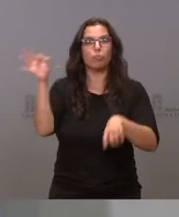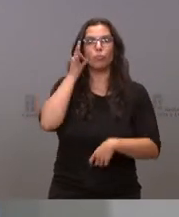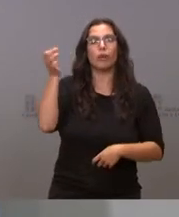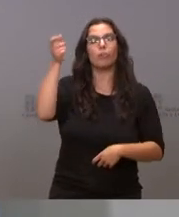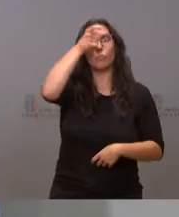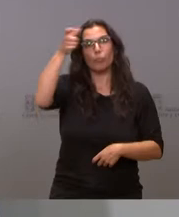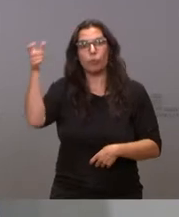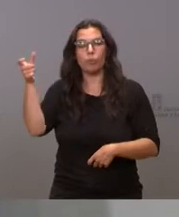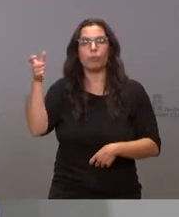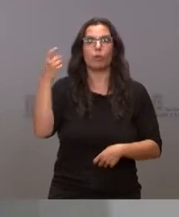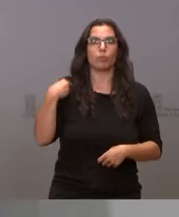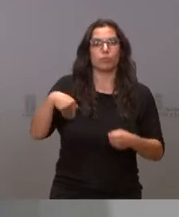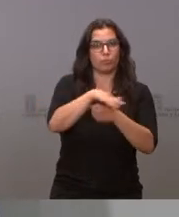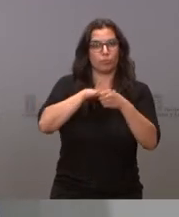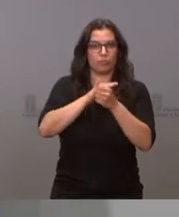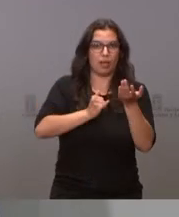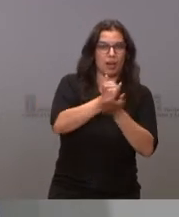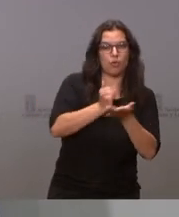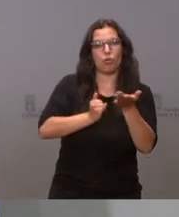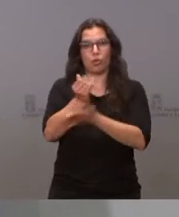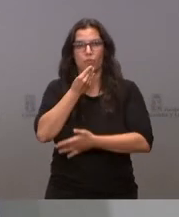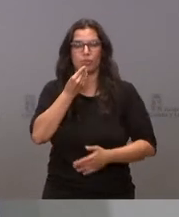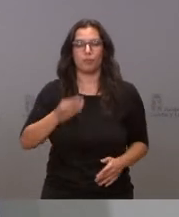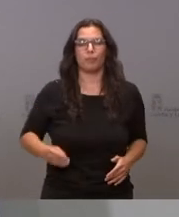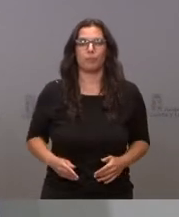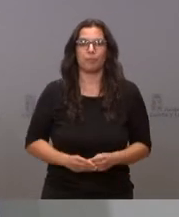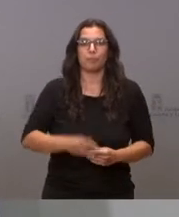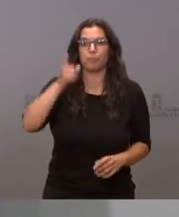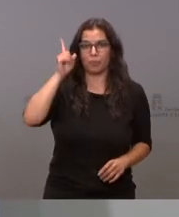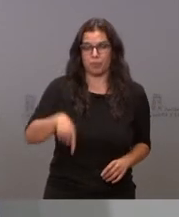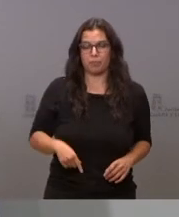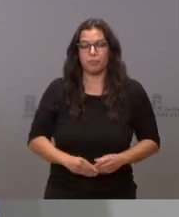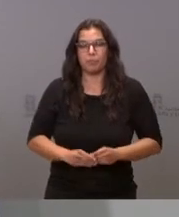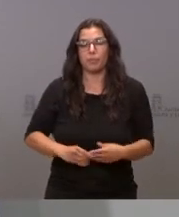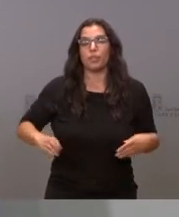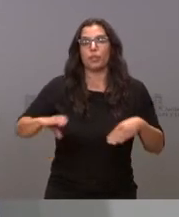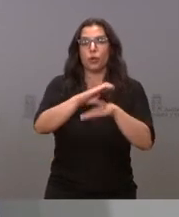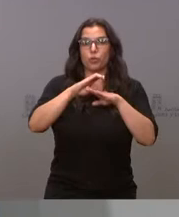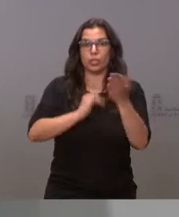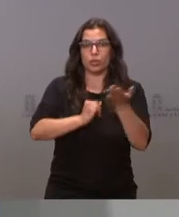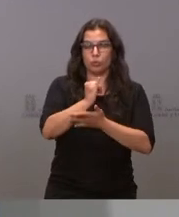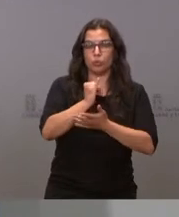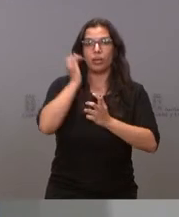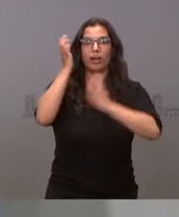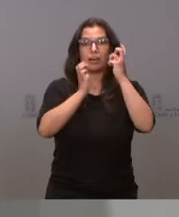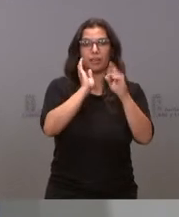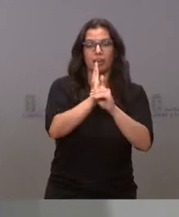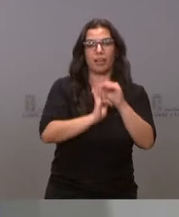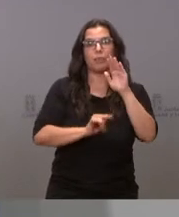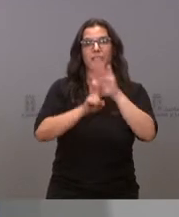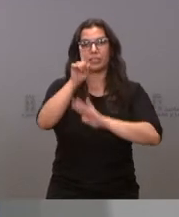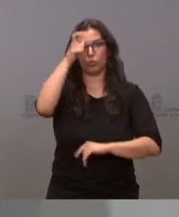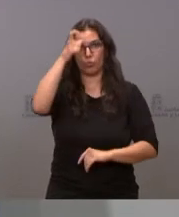ámbitos agrario y agroalimentario. También la Consejería de Agricultura, Ganadería y Desarrollo